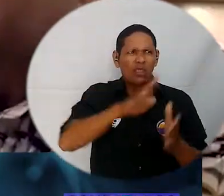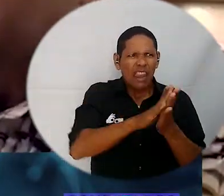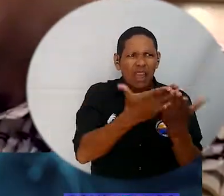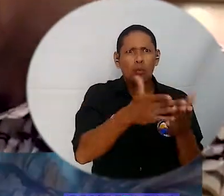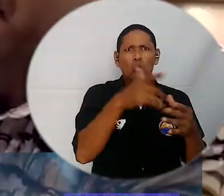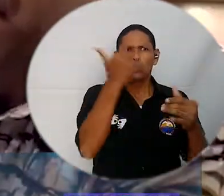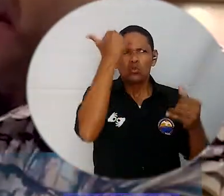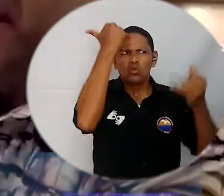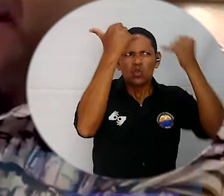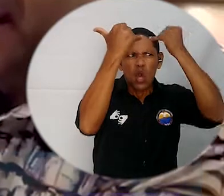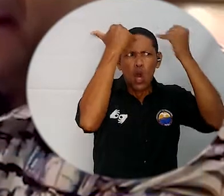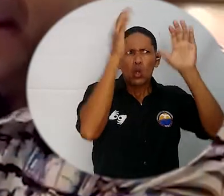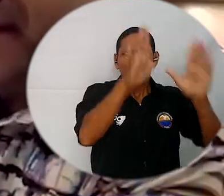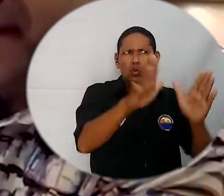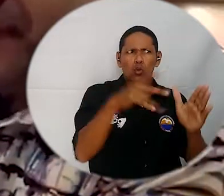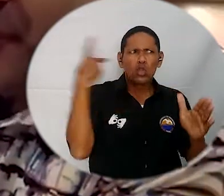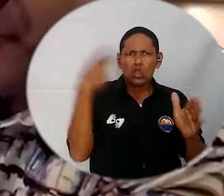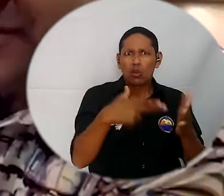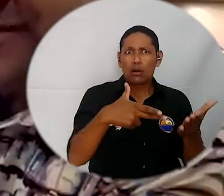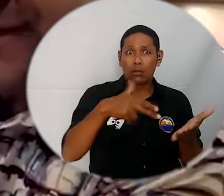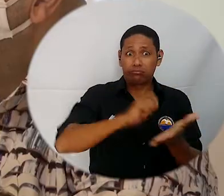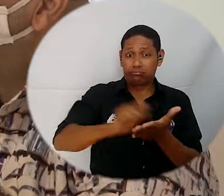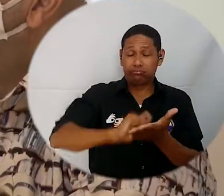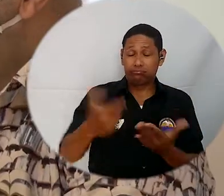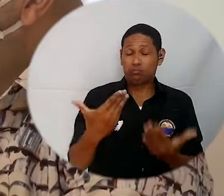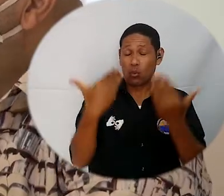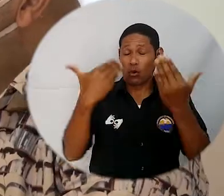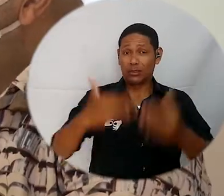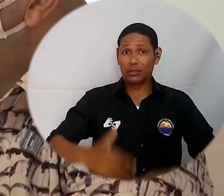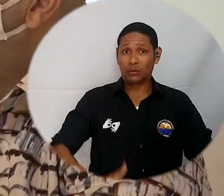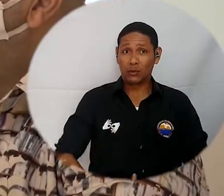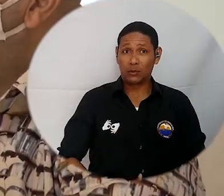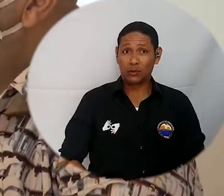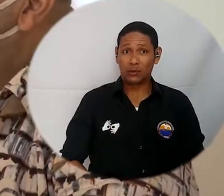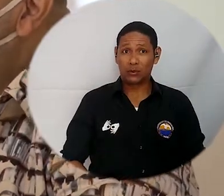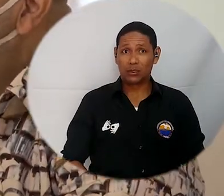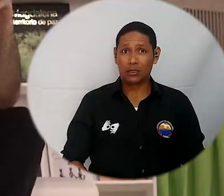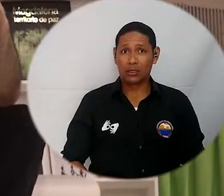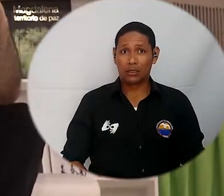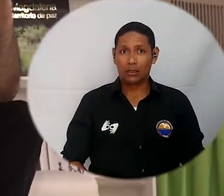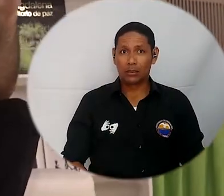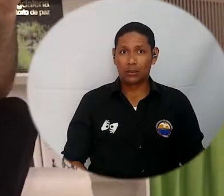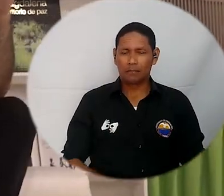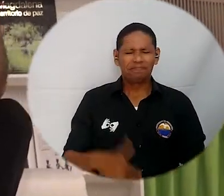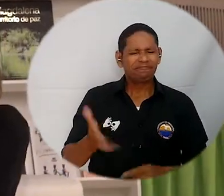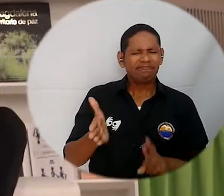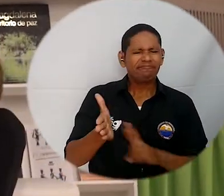es la vida, pero por encima de todo, la obra de García Márquez.